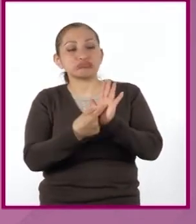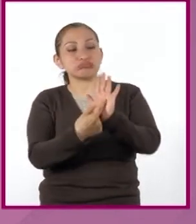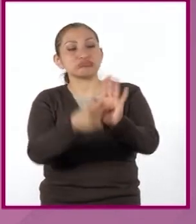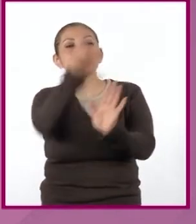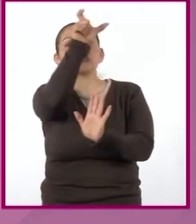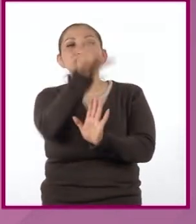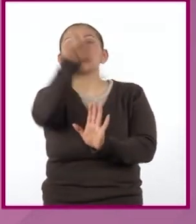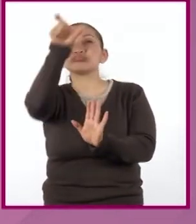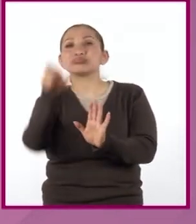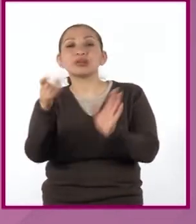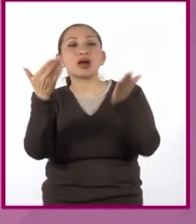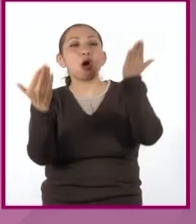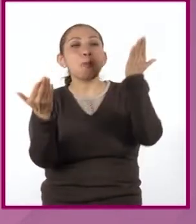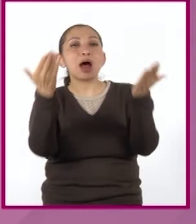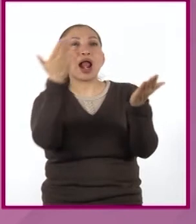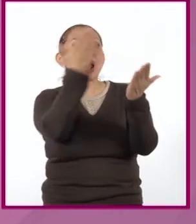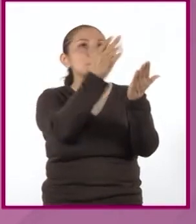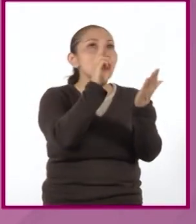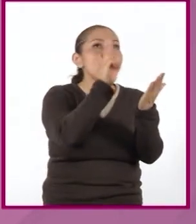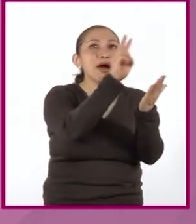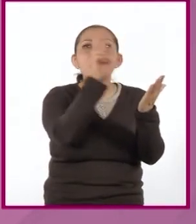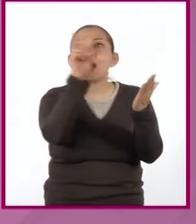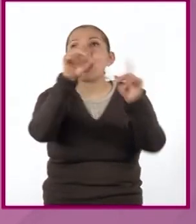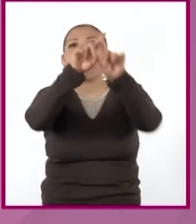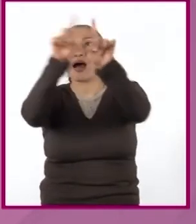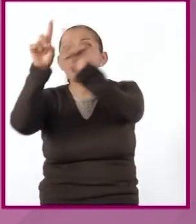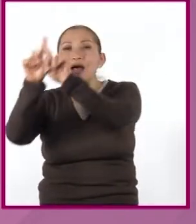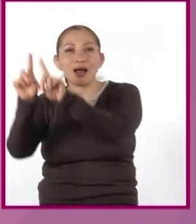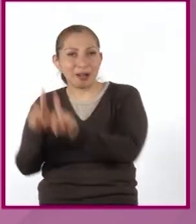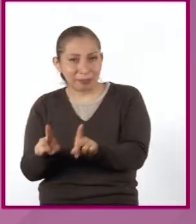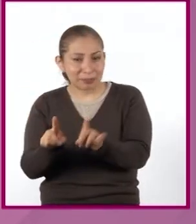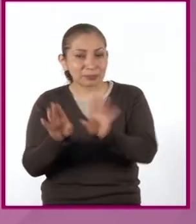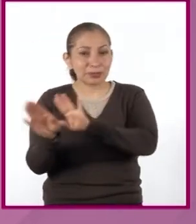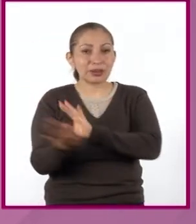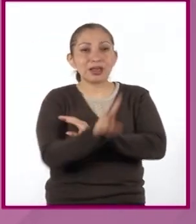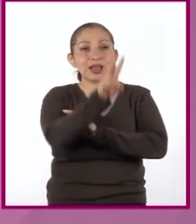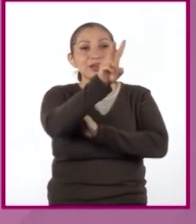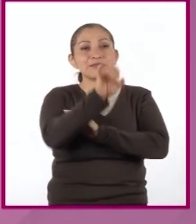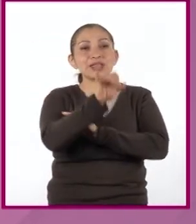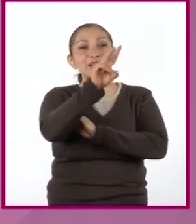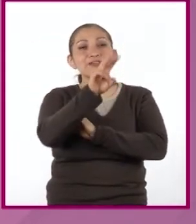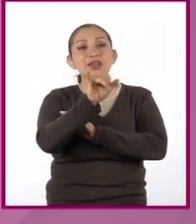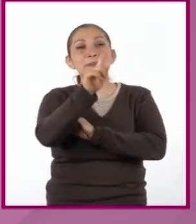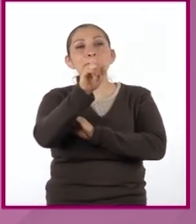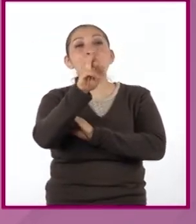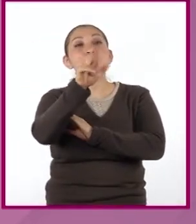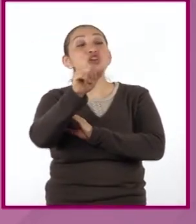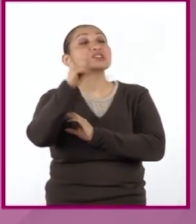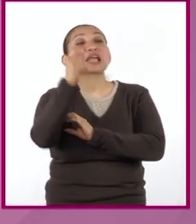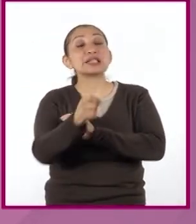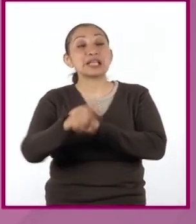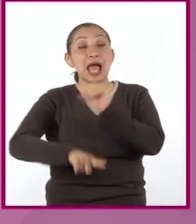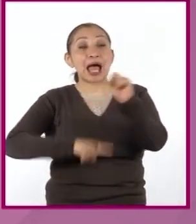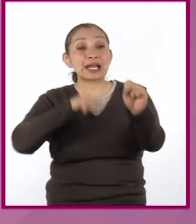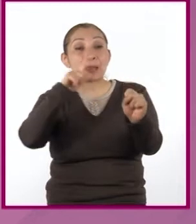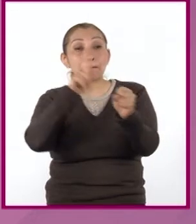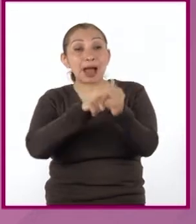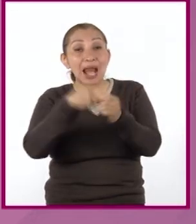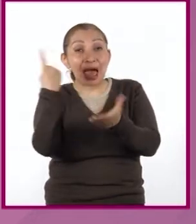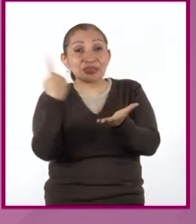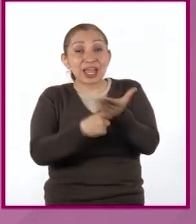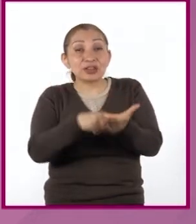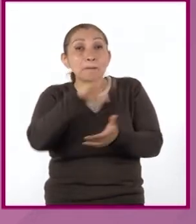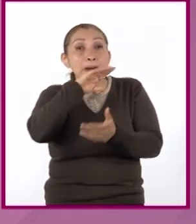comparativa. Veamos, vivíparos son los animales que se forman en el